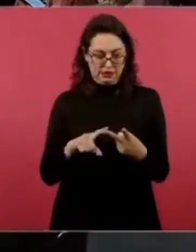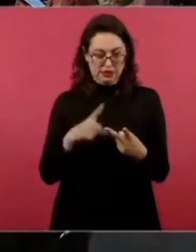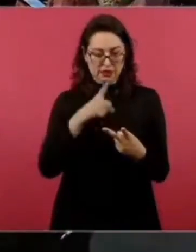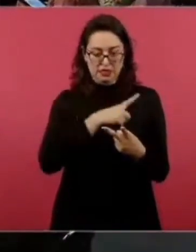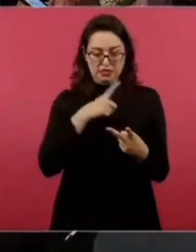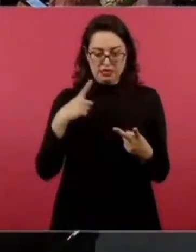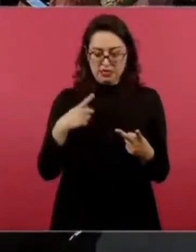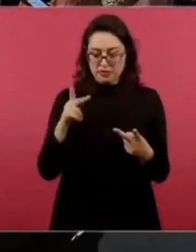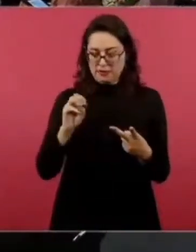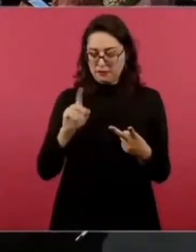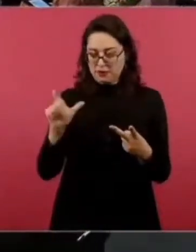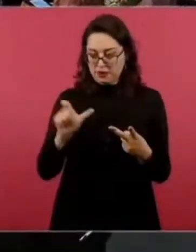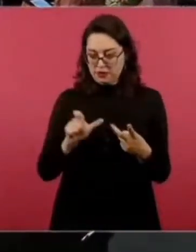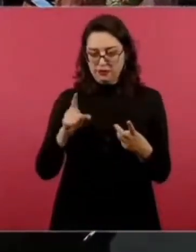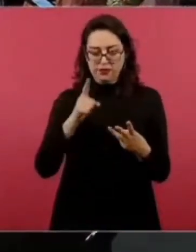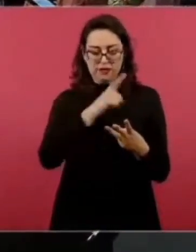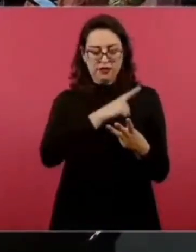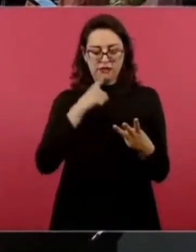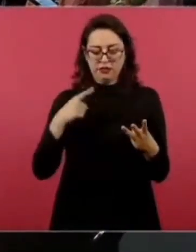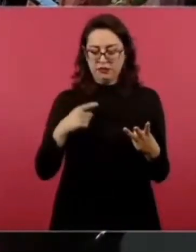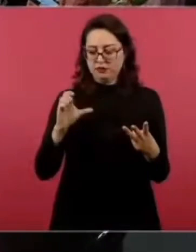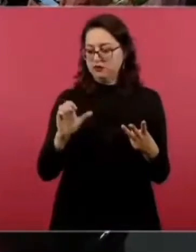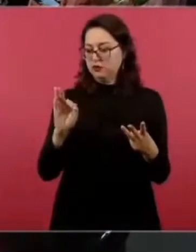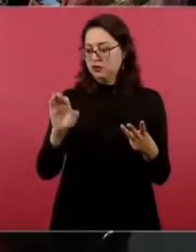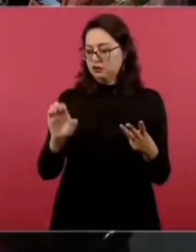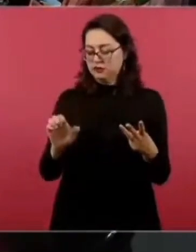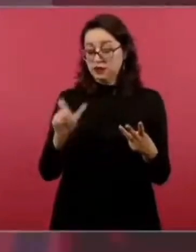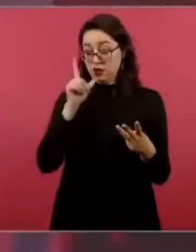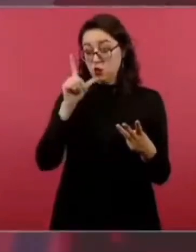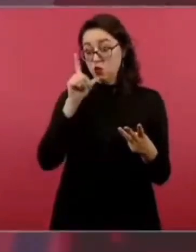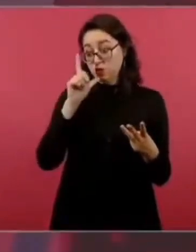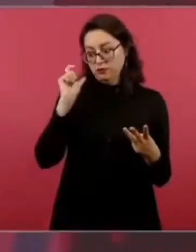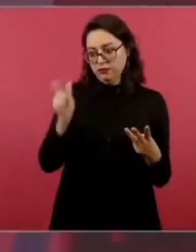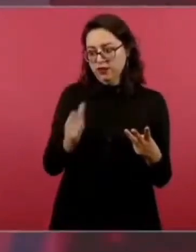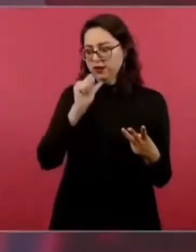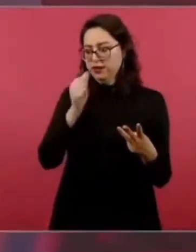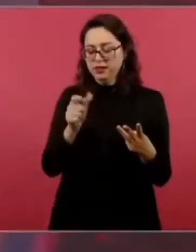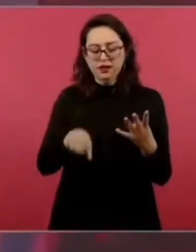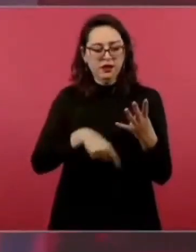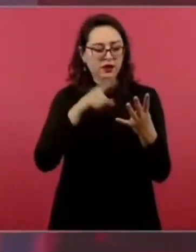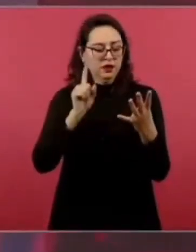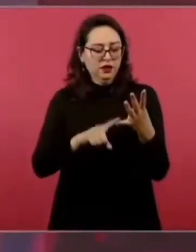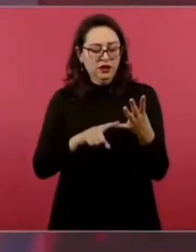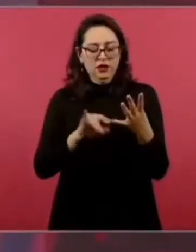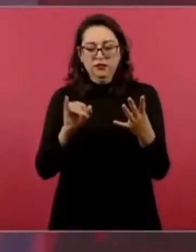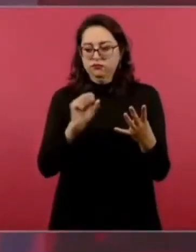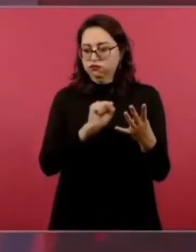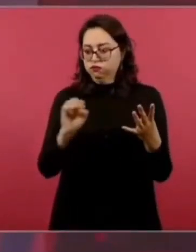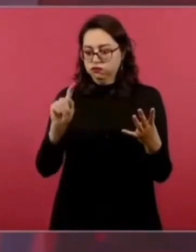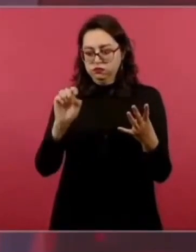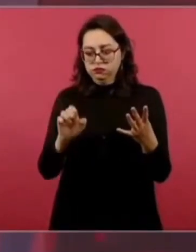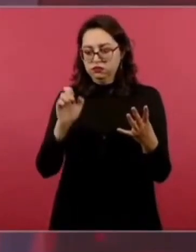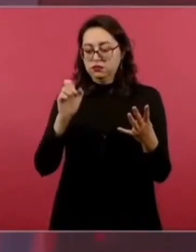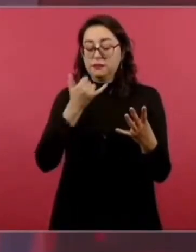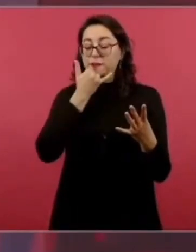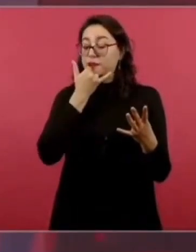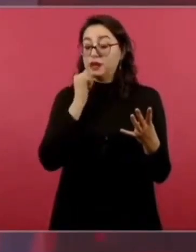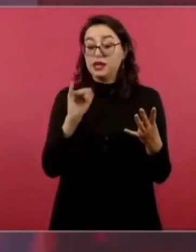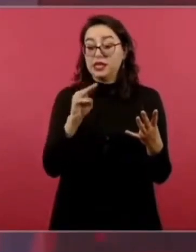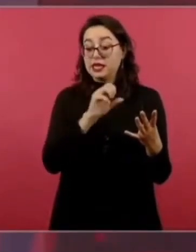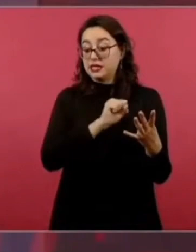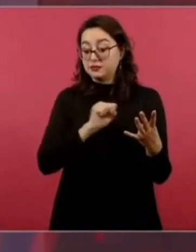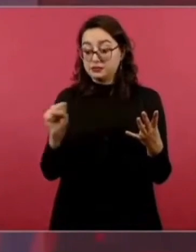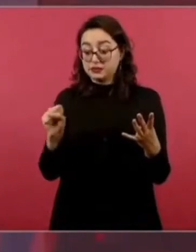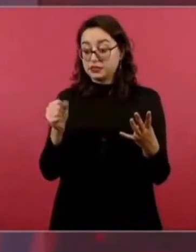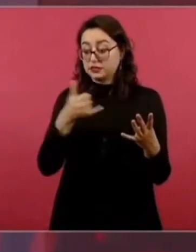a Pemex, le debe a la Comisión Federal de Electricidad, le debe al Issste, perdón, al